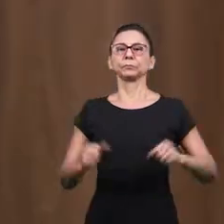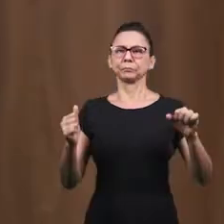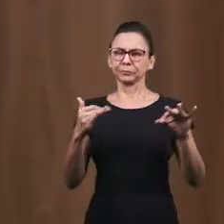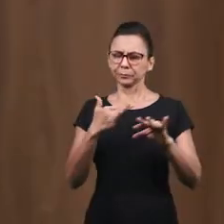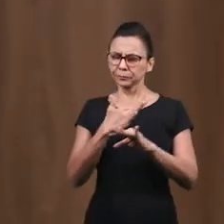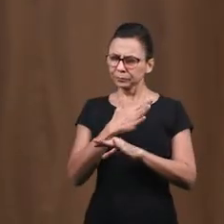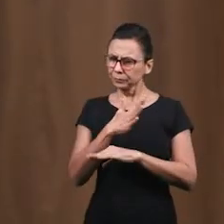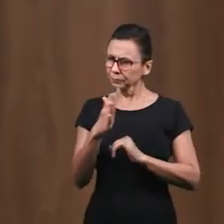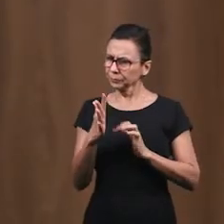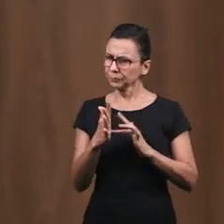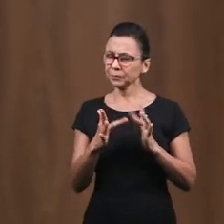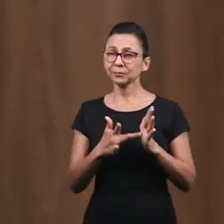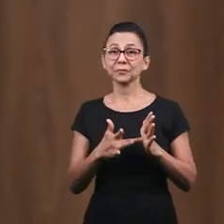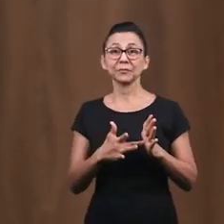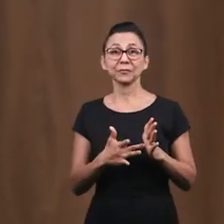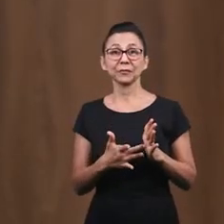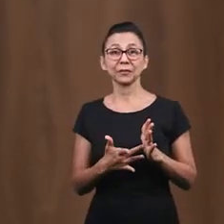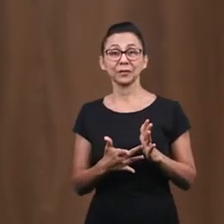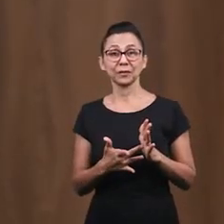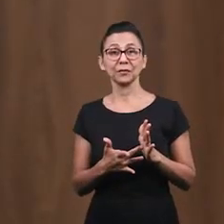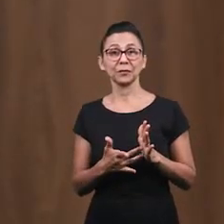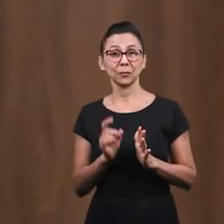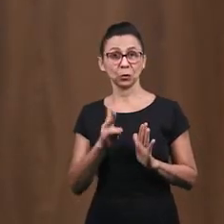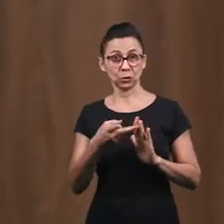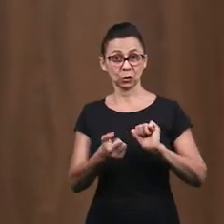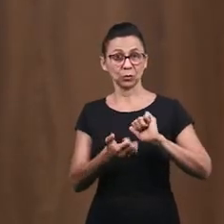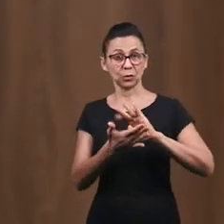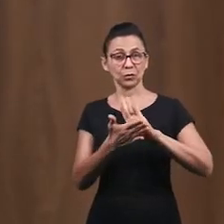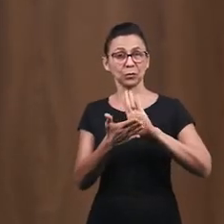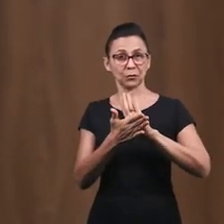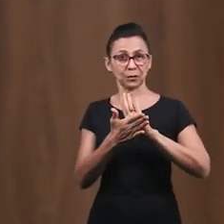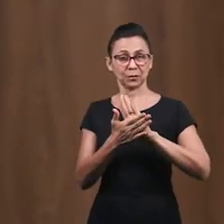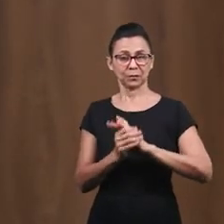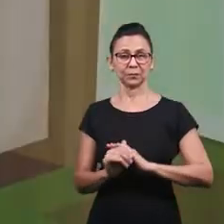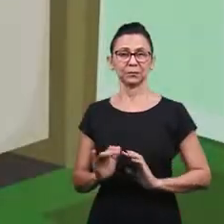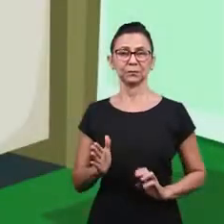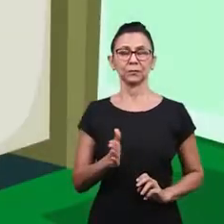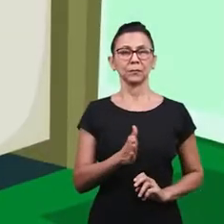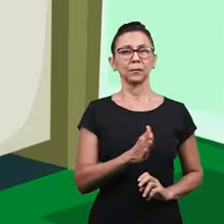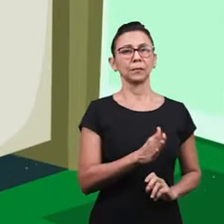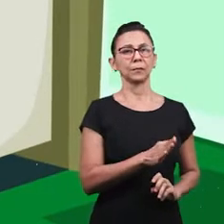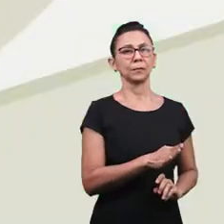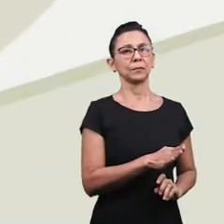Gloria a Jesús Vamos a cantar un lor más en adoración al Señor